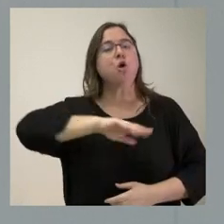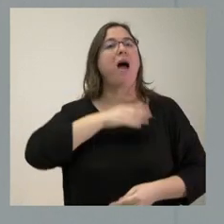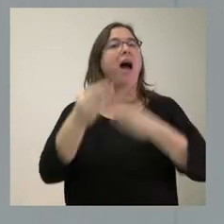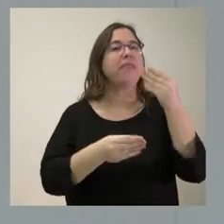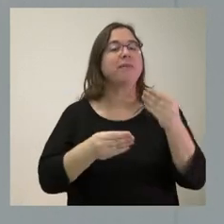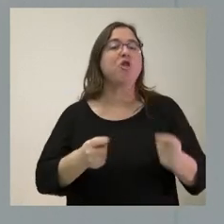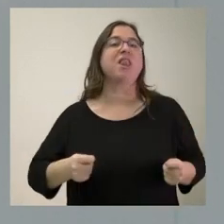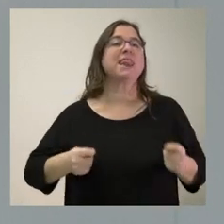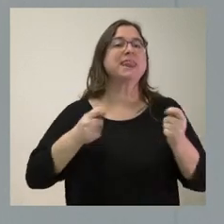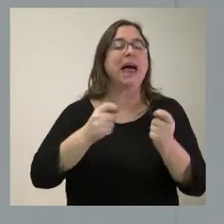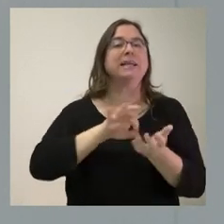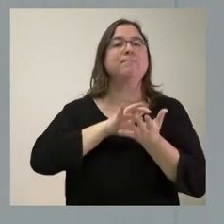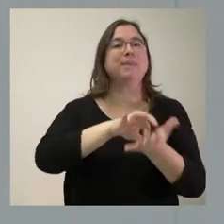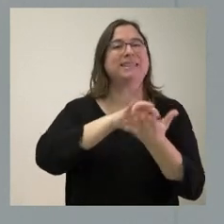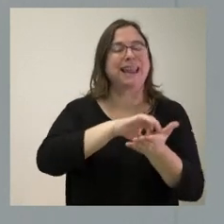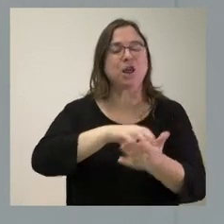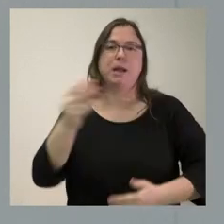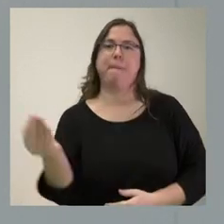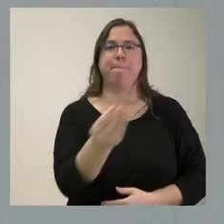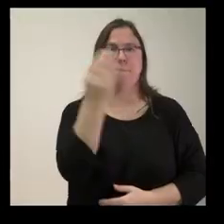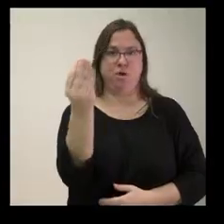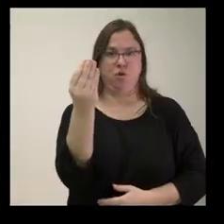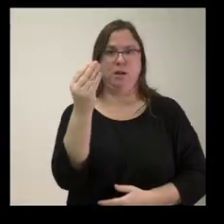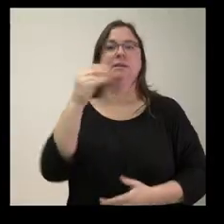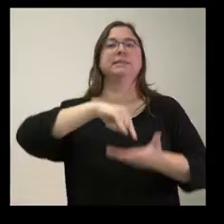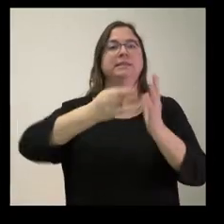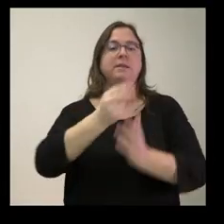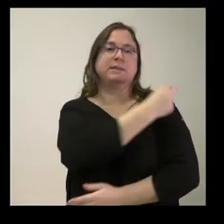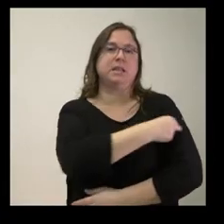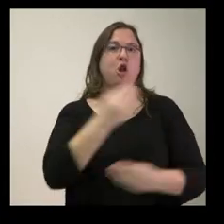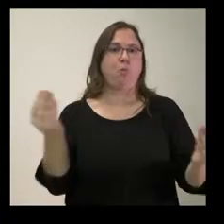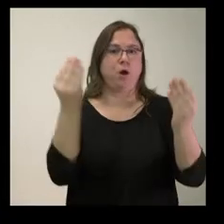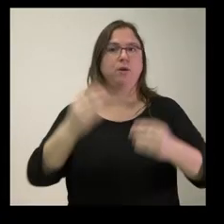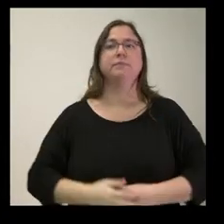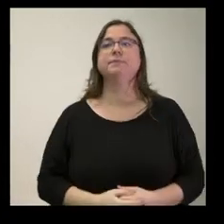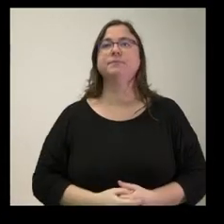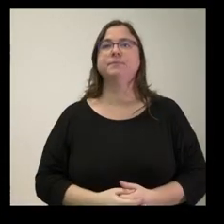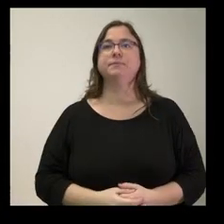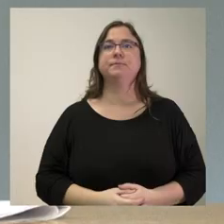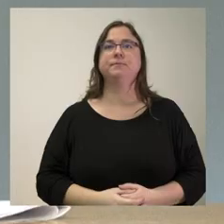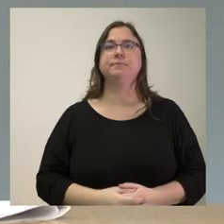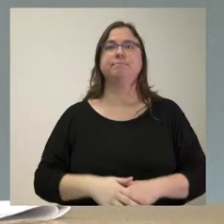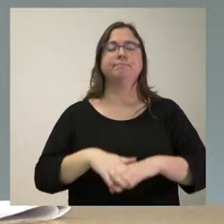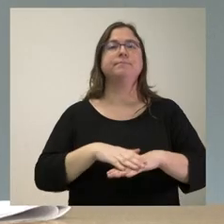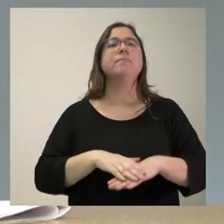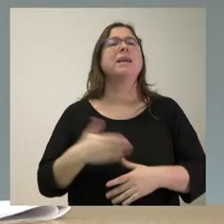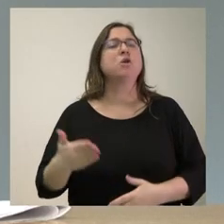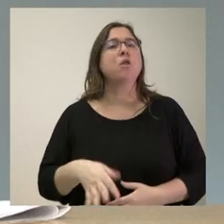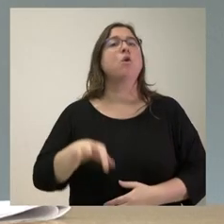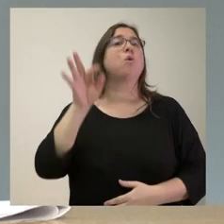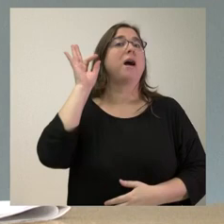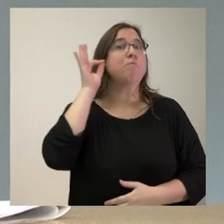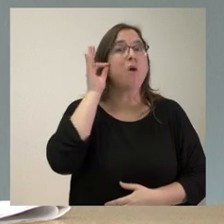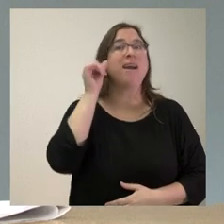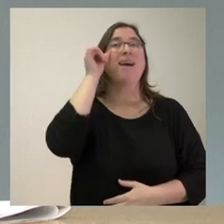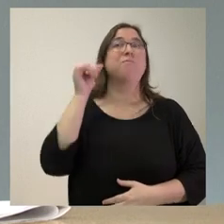mejorar las prestaciones del sistema sanitario. Vale. Entonces, si un médico o una embarazada tiene que meterse en la página web